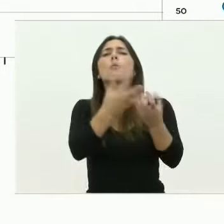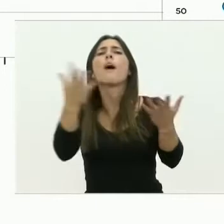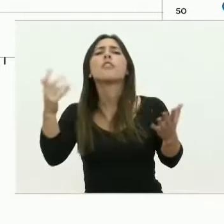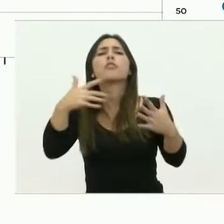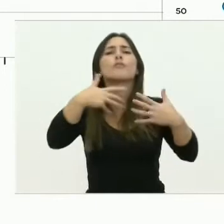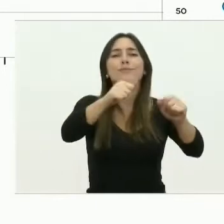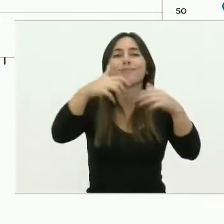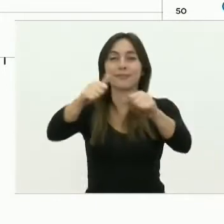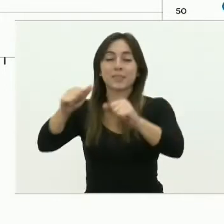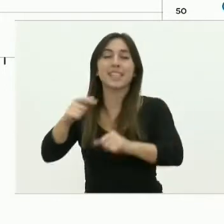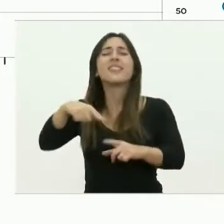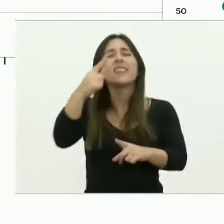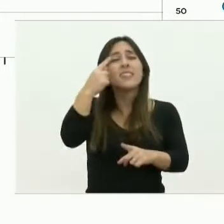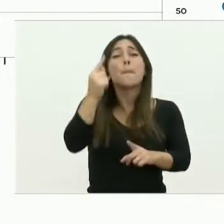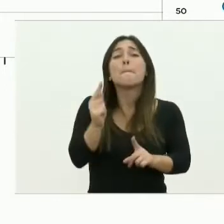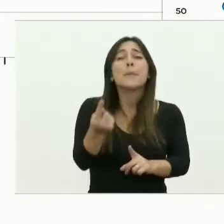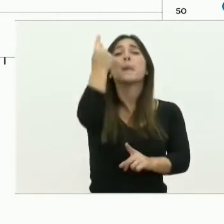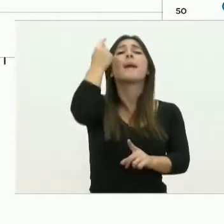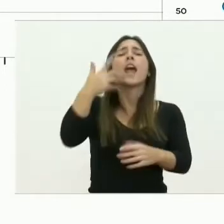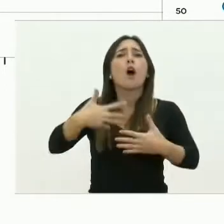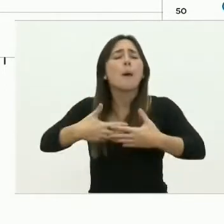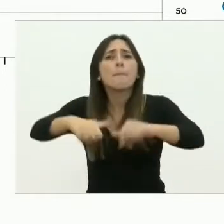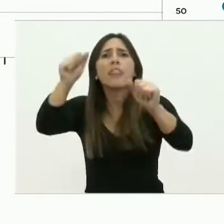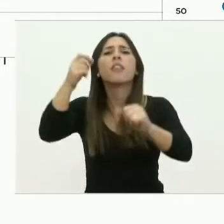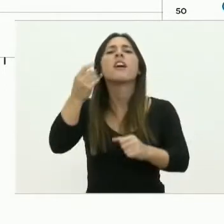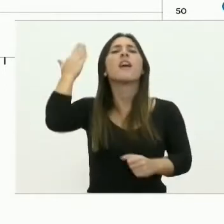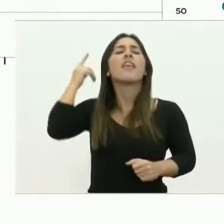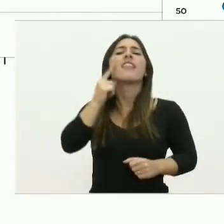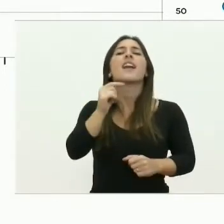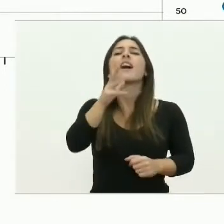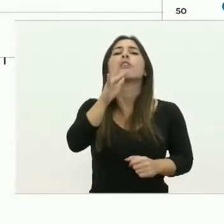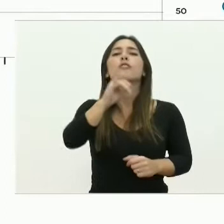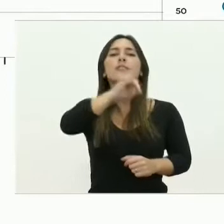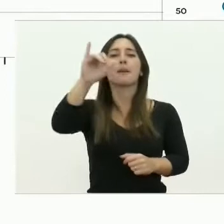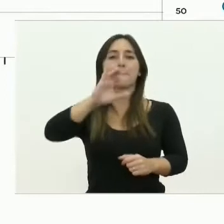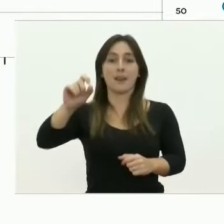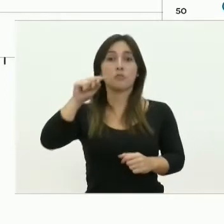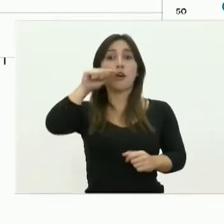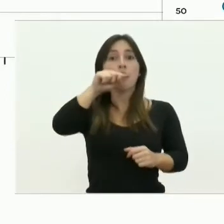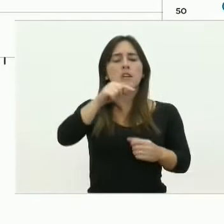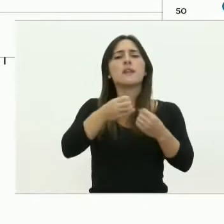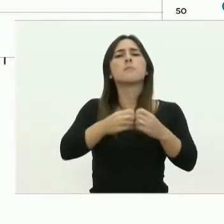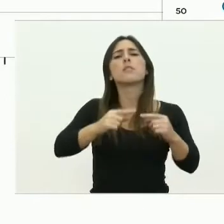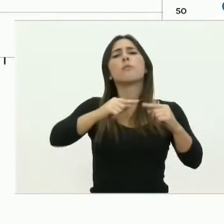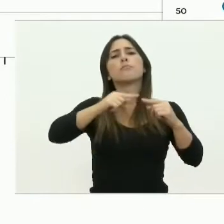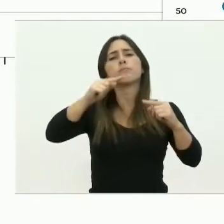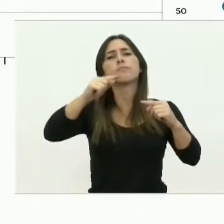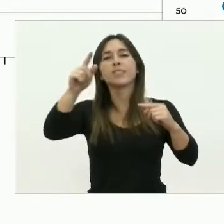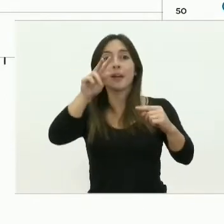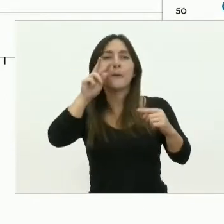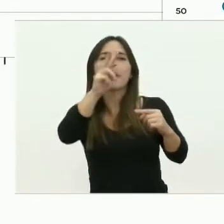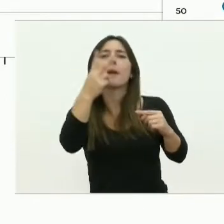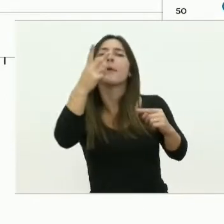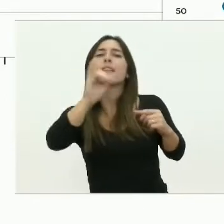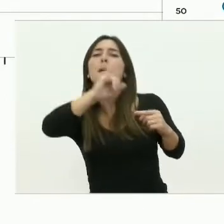casos. Nosotros sabemos que el primer caso lo tuvimos el día 14 de marzo. A partir de ahí comenzamos a aumentar. Ustedes van a ver ahí el 20 de